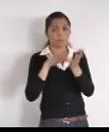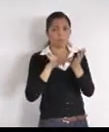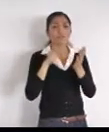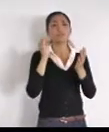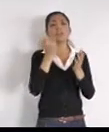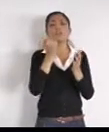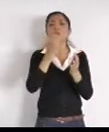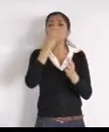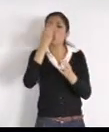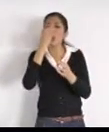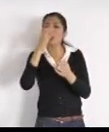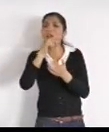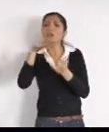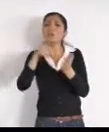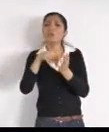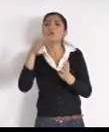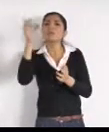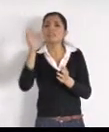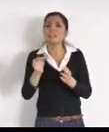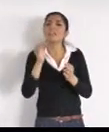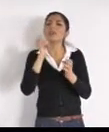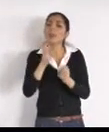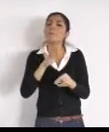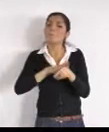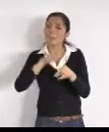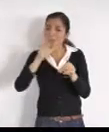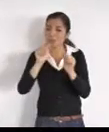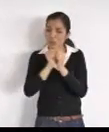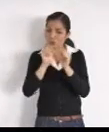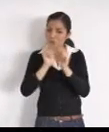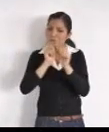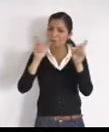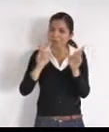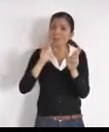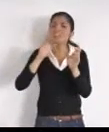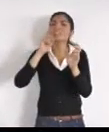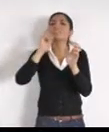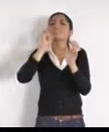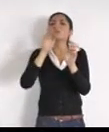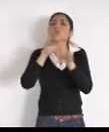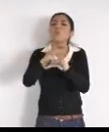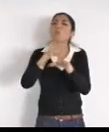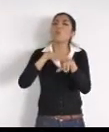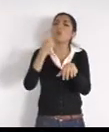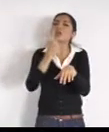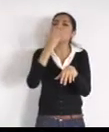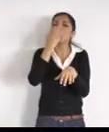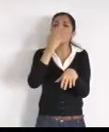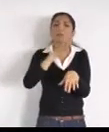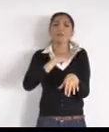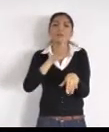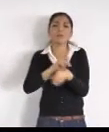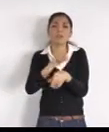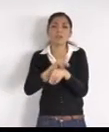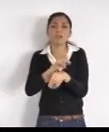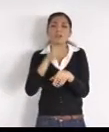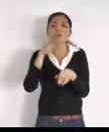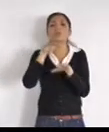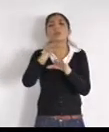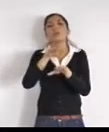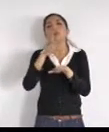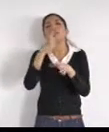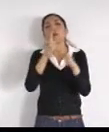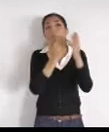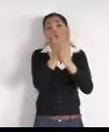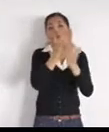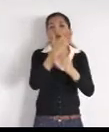atento, a todas las cuestiones, que me hacen, las directoras, tanto el turno, vespertino, como el matutino, pero a mejor, puede haber algo, que tú traigas de gestión, si me lo